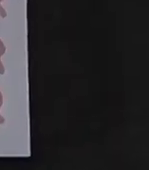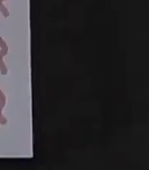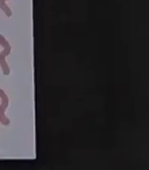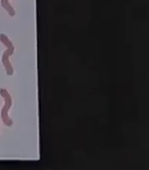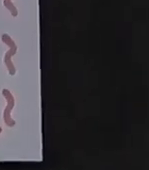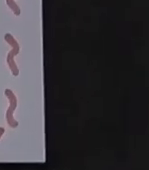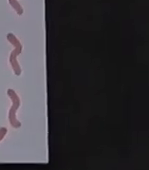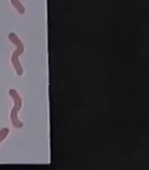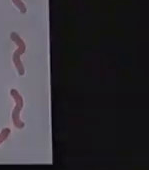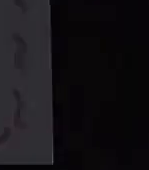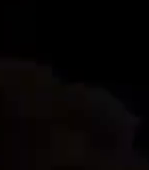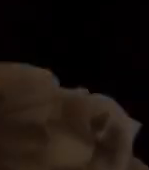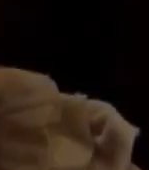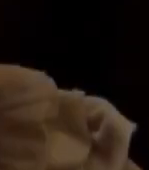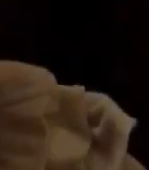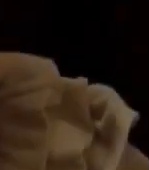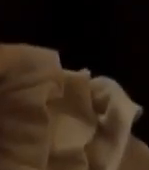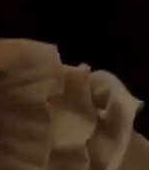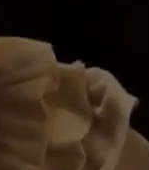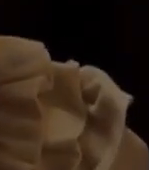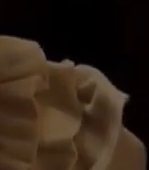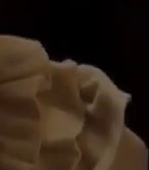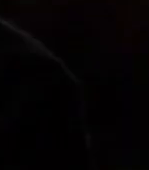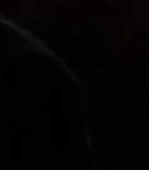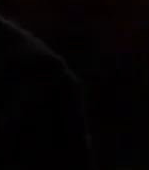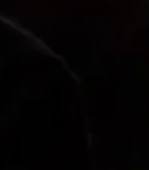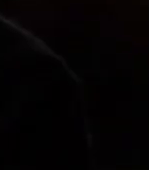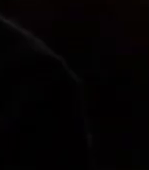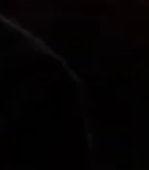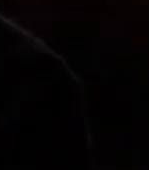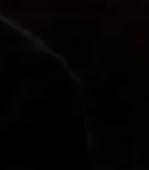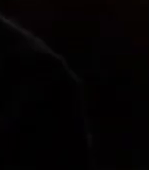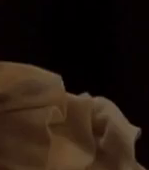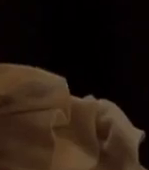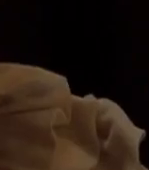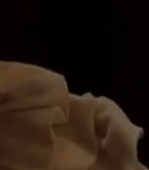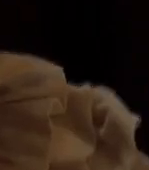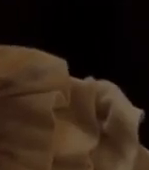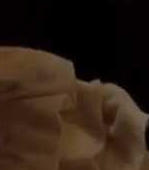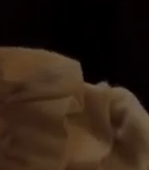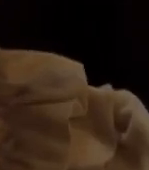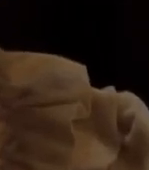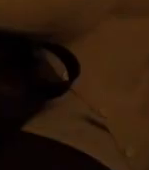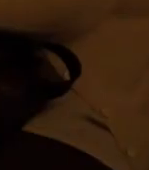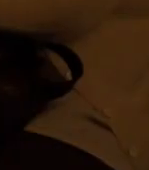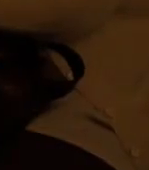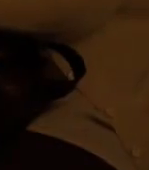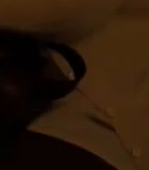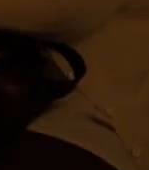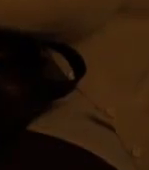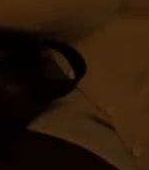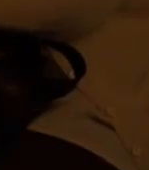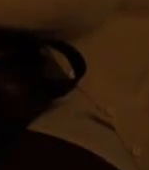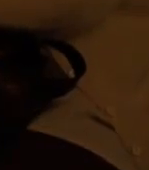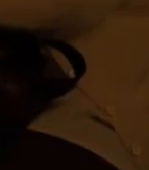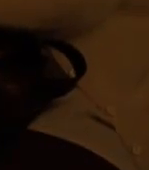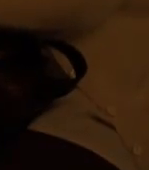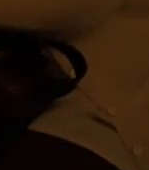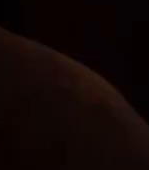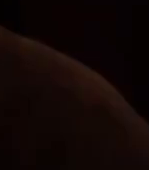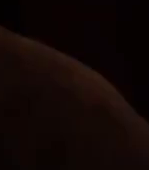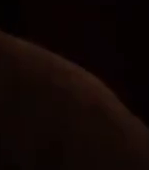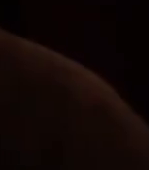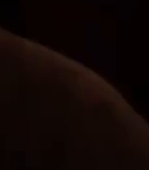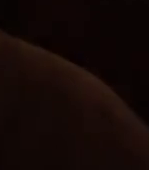deseo no tiene edad. Para encontrarme con gente que pueda compartir mi gusto. Y nunca es tarde para